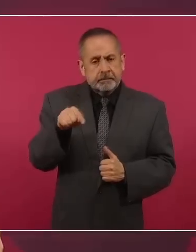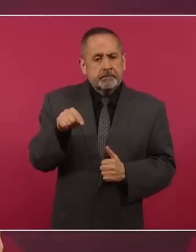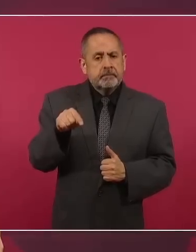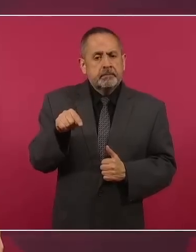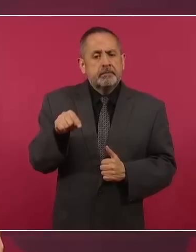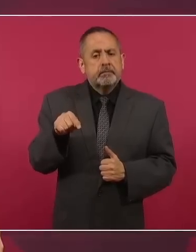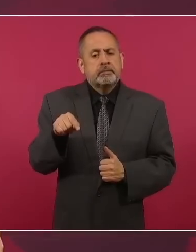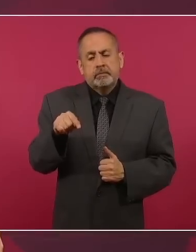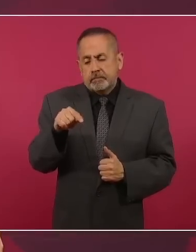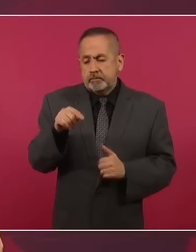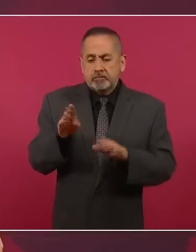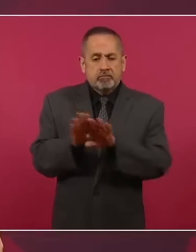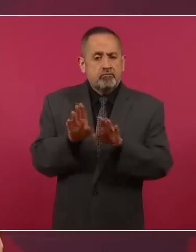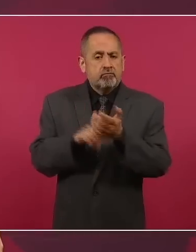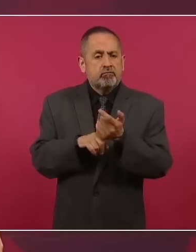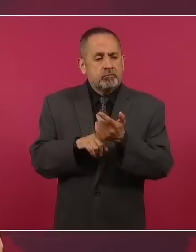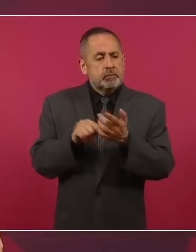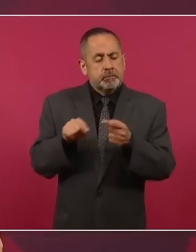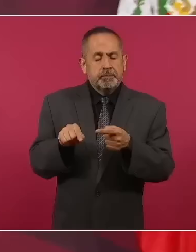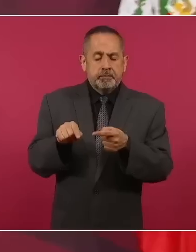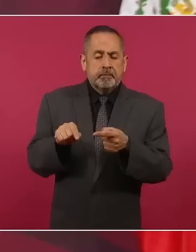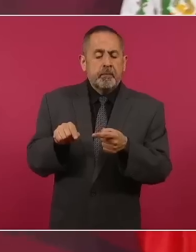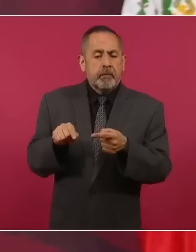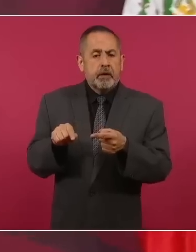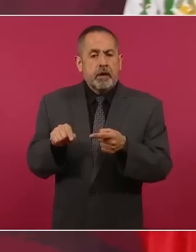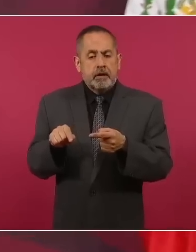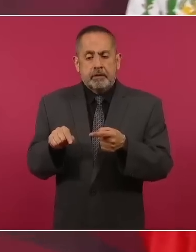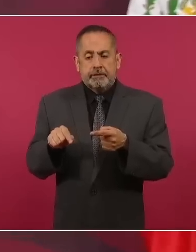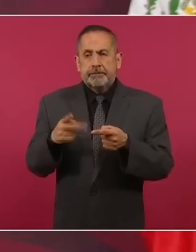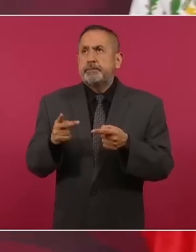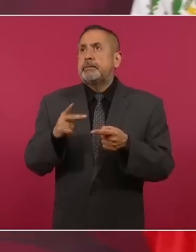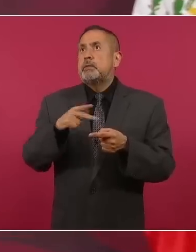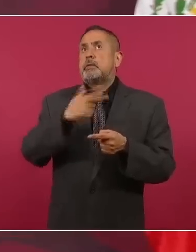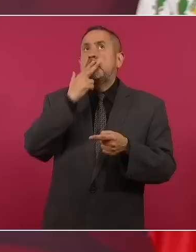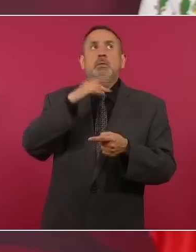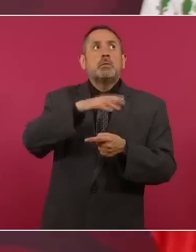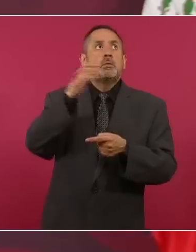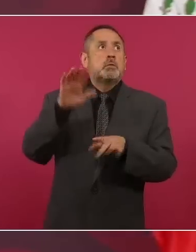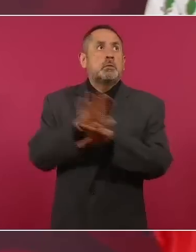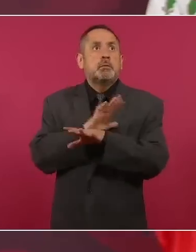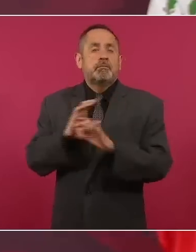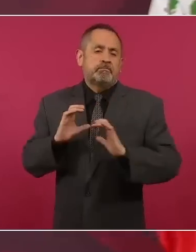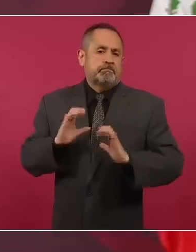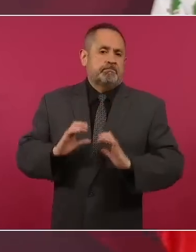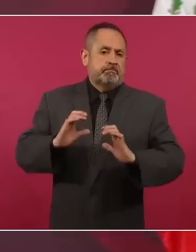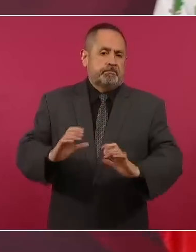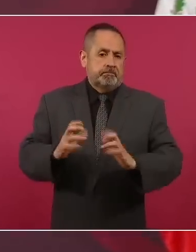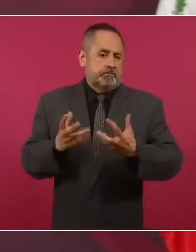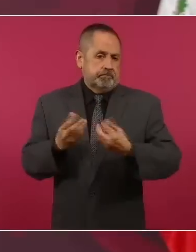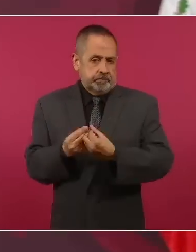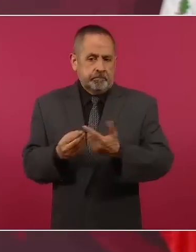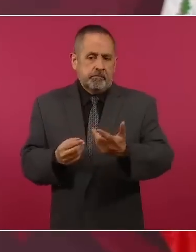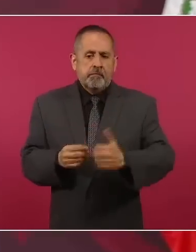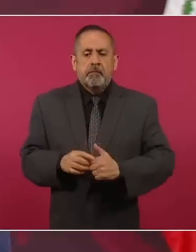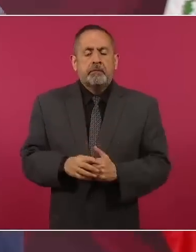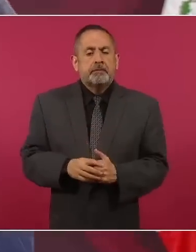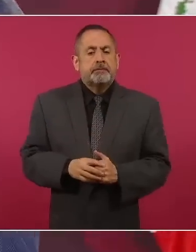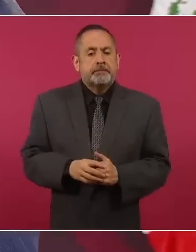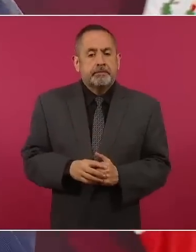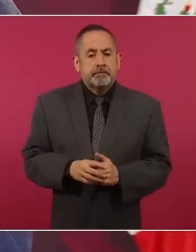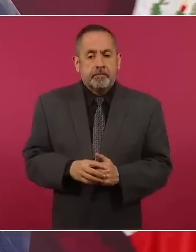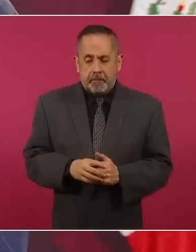el problema del cambio climático, van a estar con